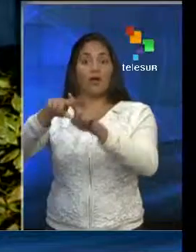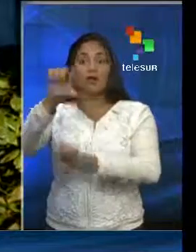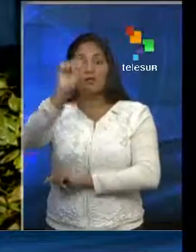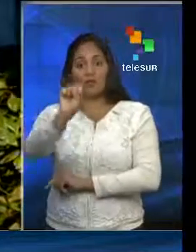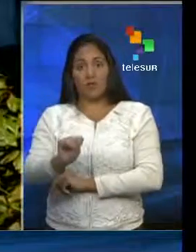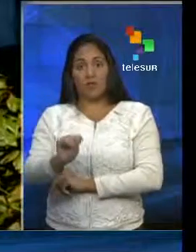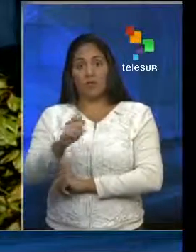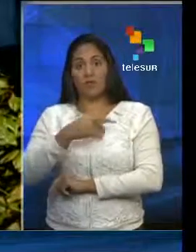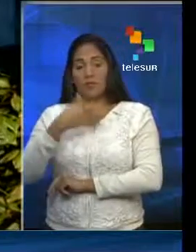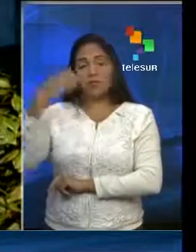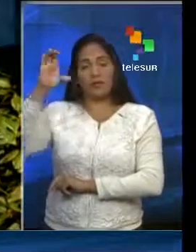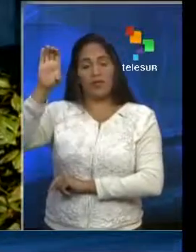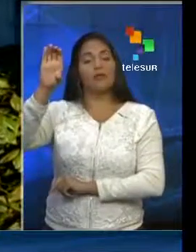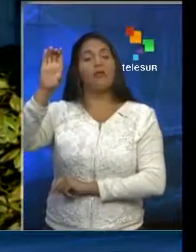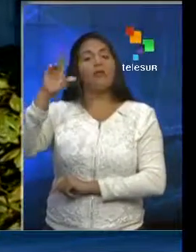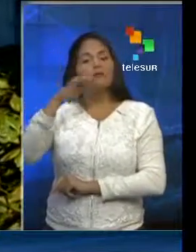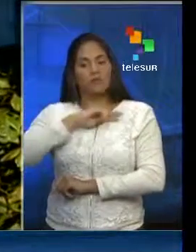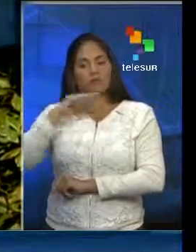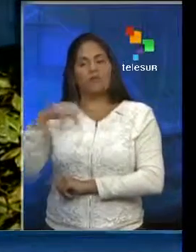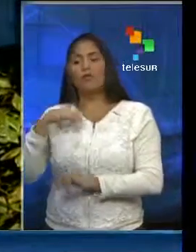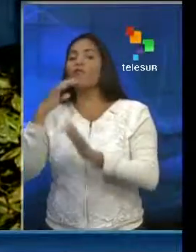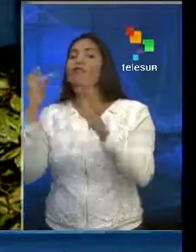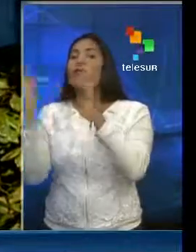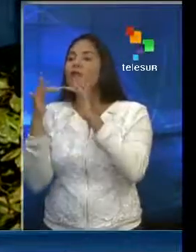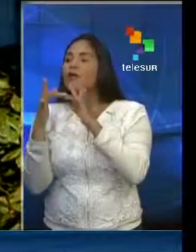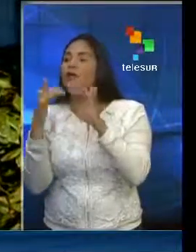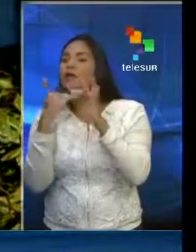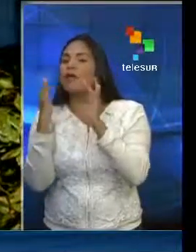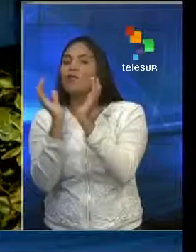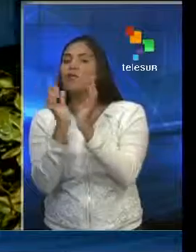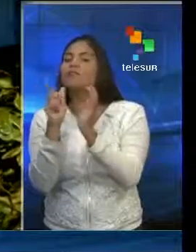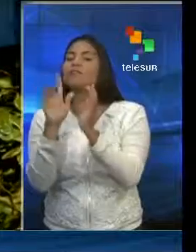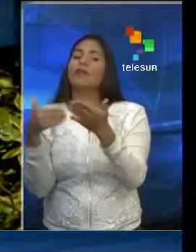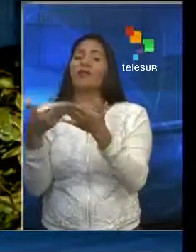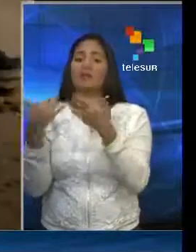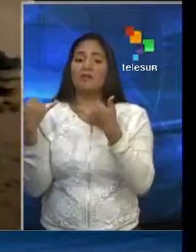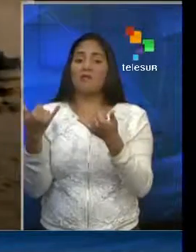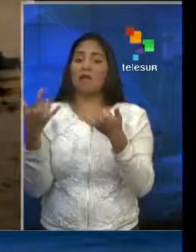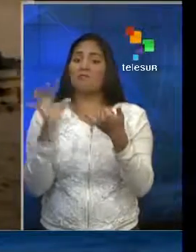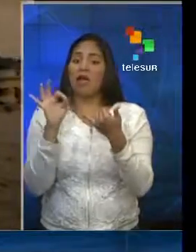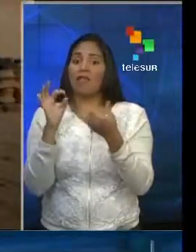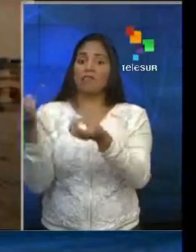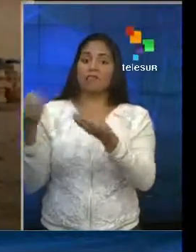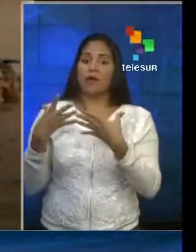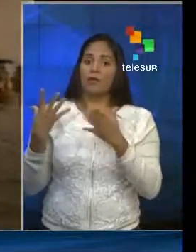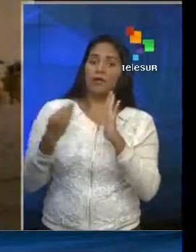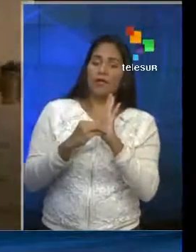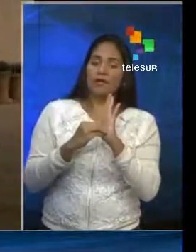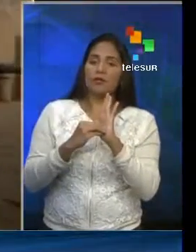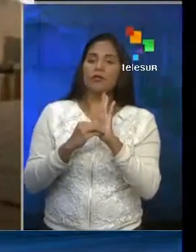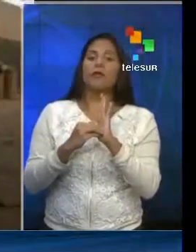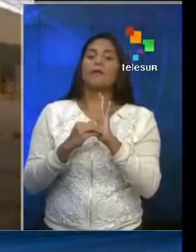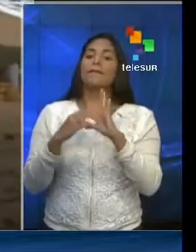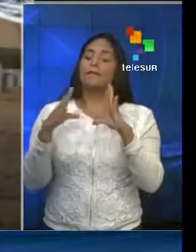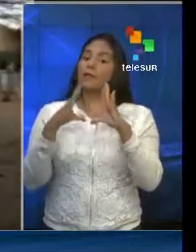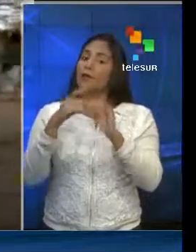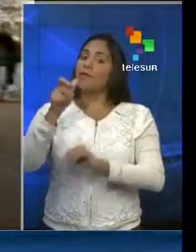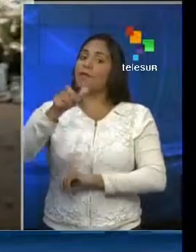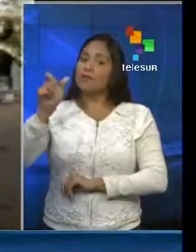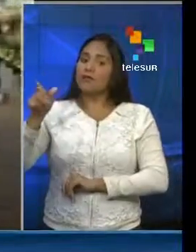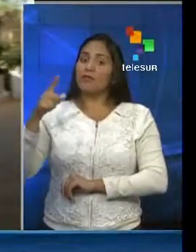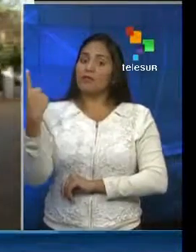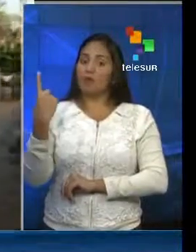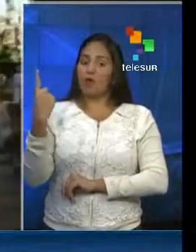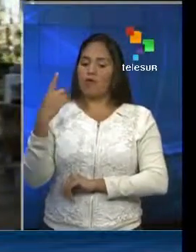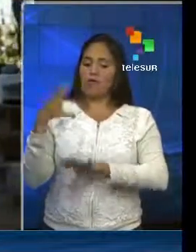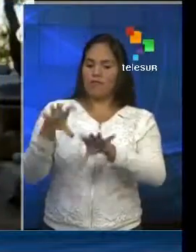del Zairat. Hemos contactado a la UNESCO, pero hasta el momento no hemos logrado que las devuelva. La ocupación sionista no solo quiere robar